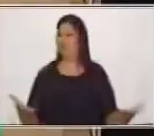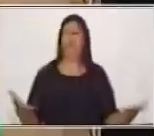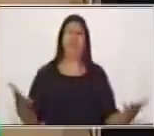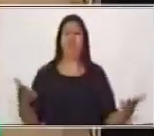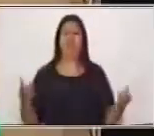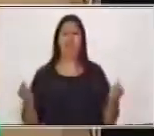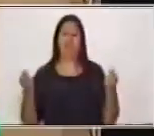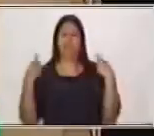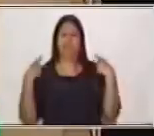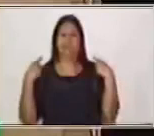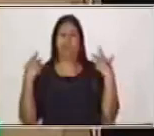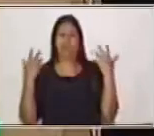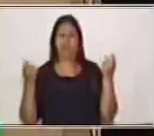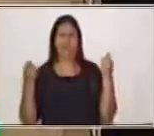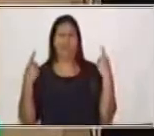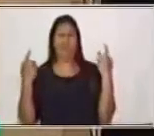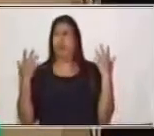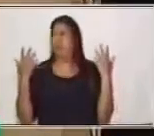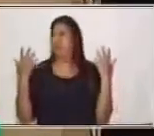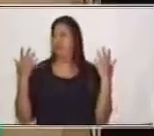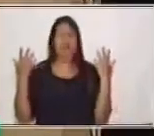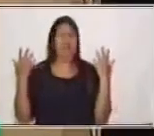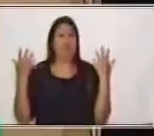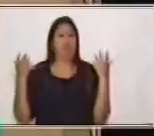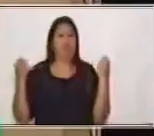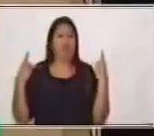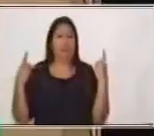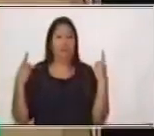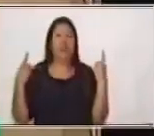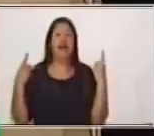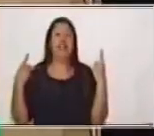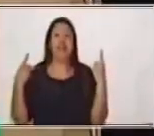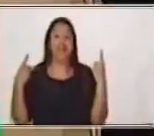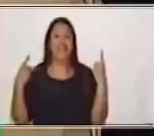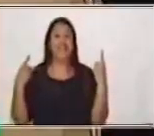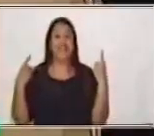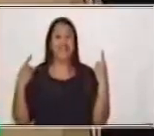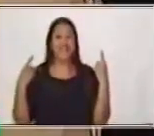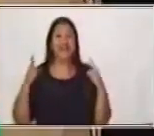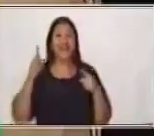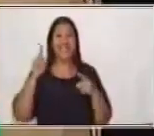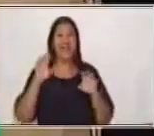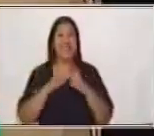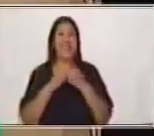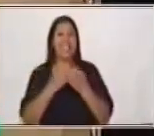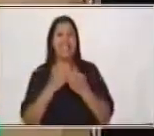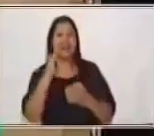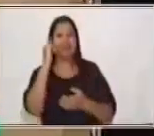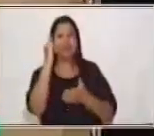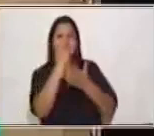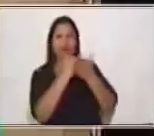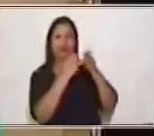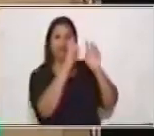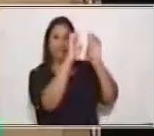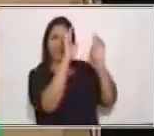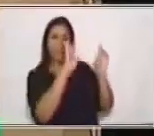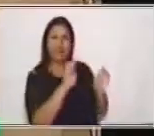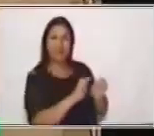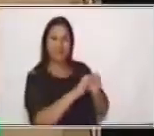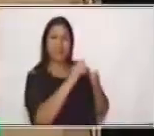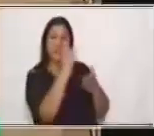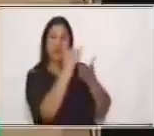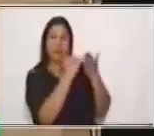ningún sentido a nuestra oración. Entonces, a través de una imagen vamos a completar nuestra oración